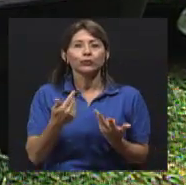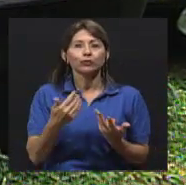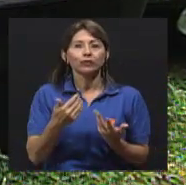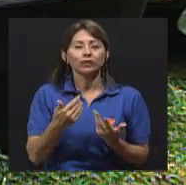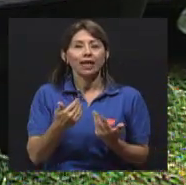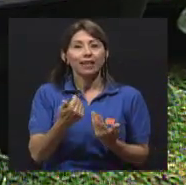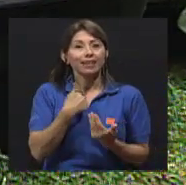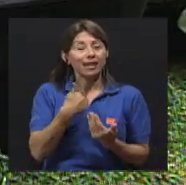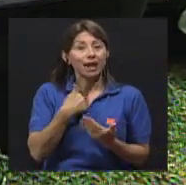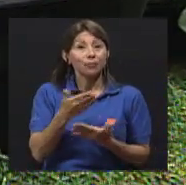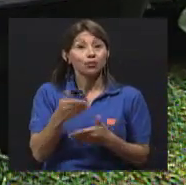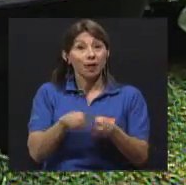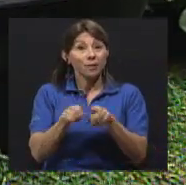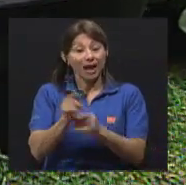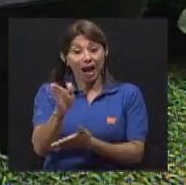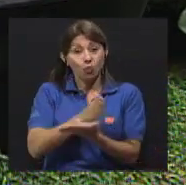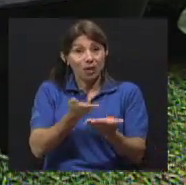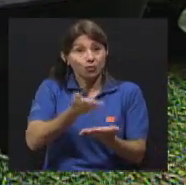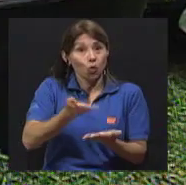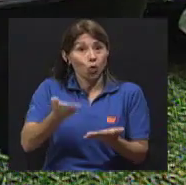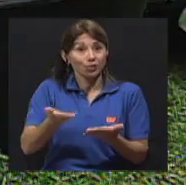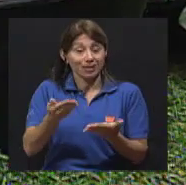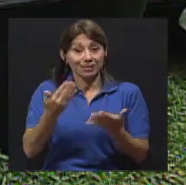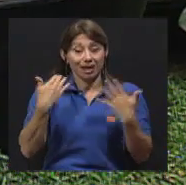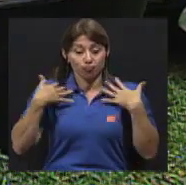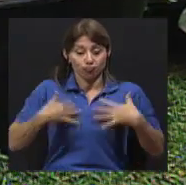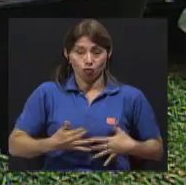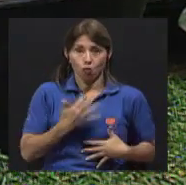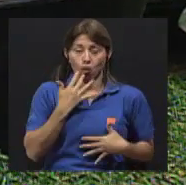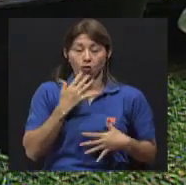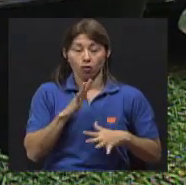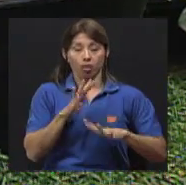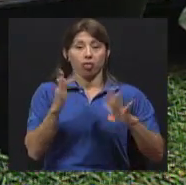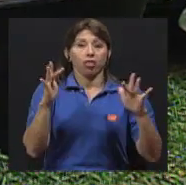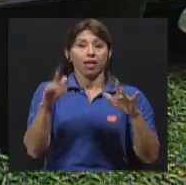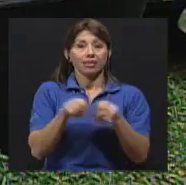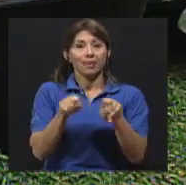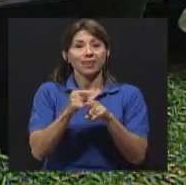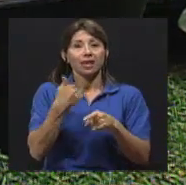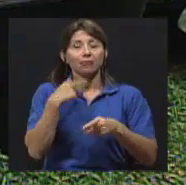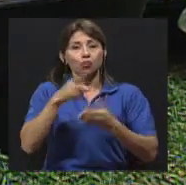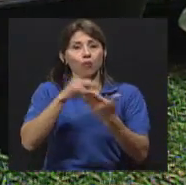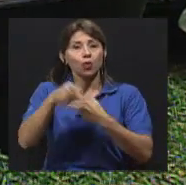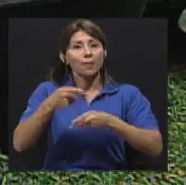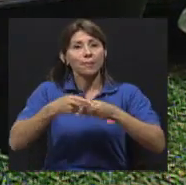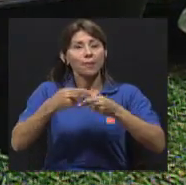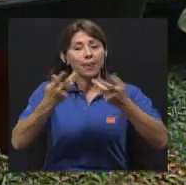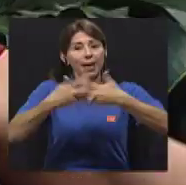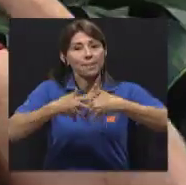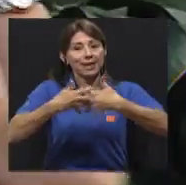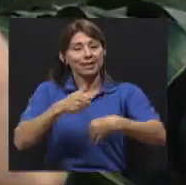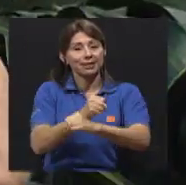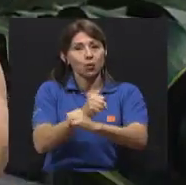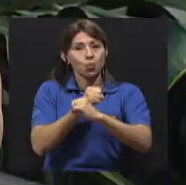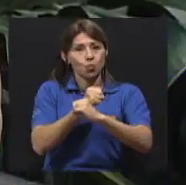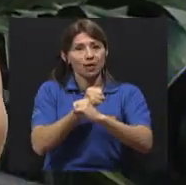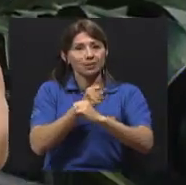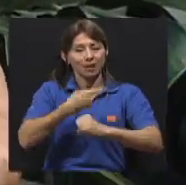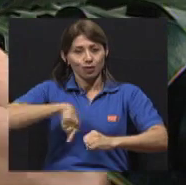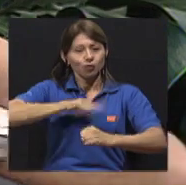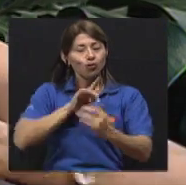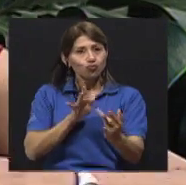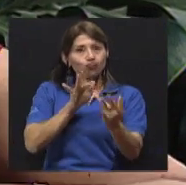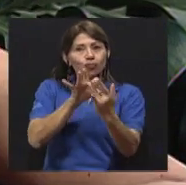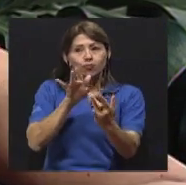o dispositivos retroreflectivos, como decía Juan José. También tenemos el programa Empresas Seguras, donde hay alianzas